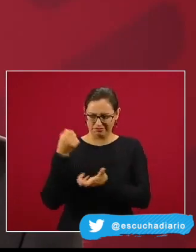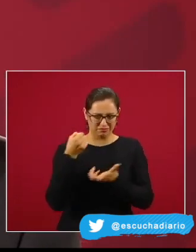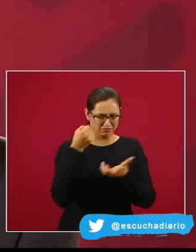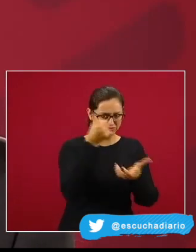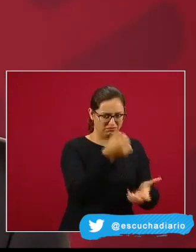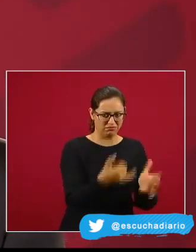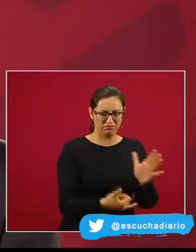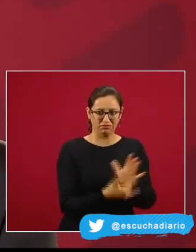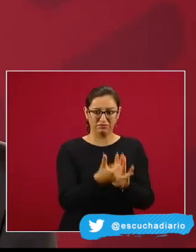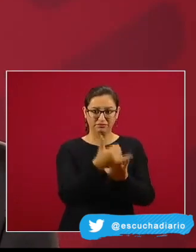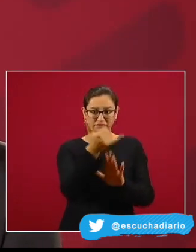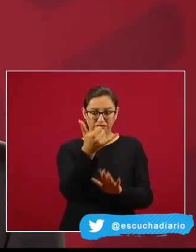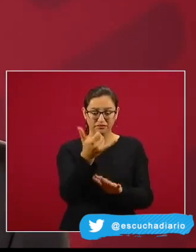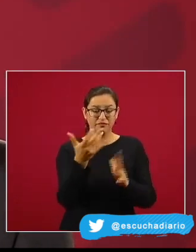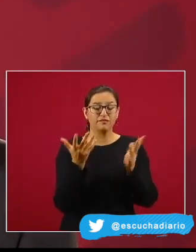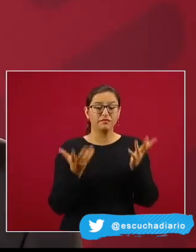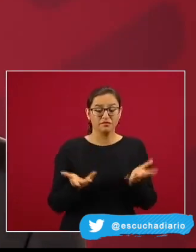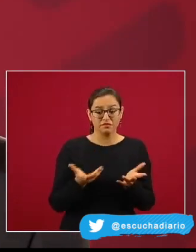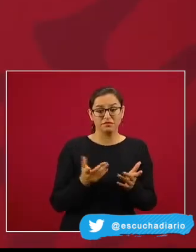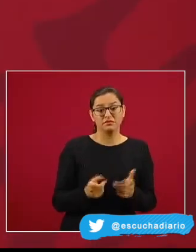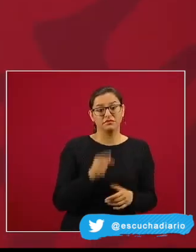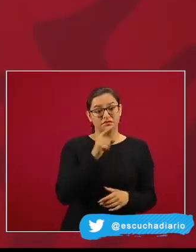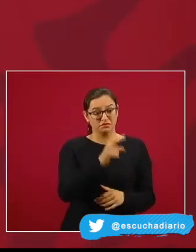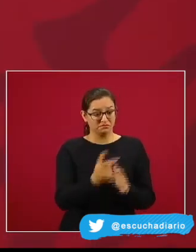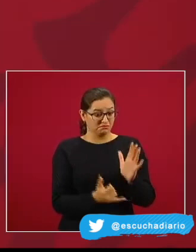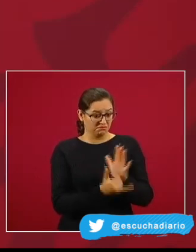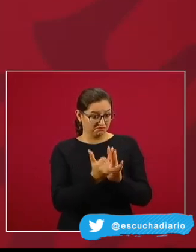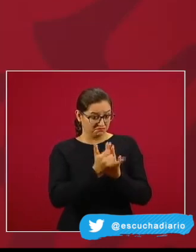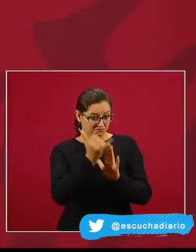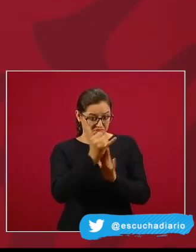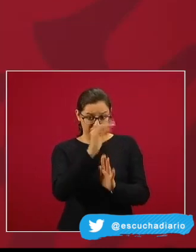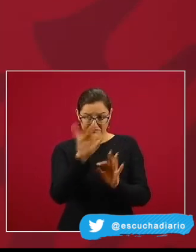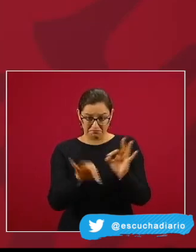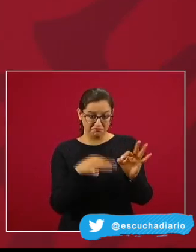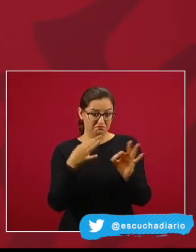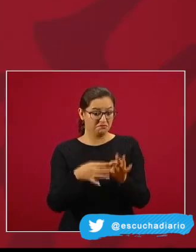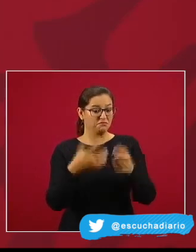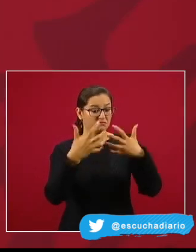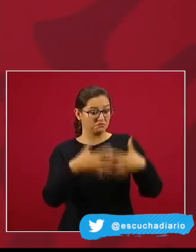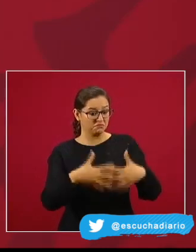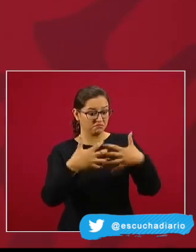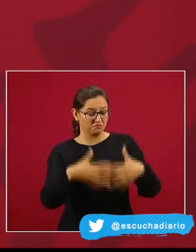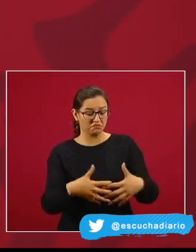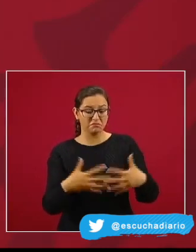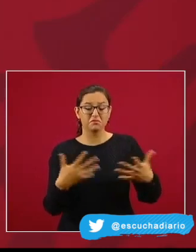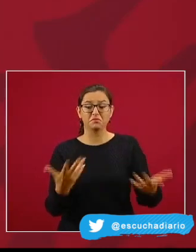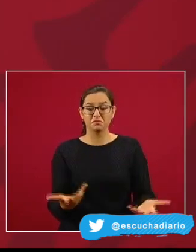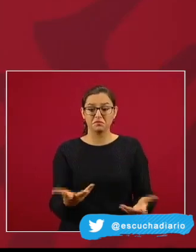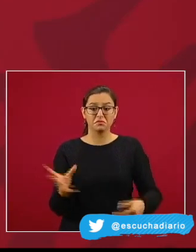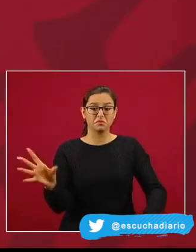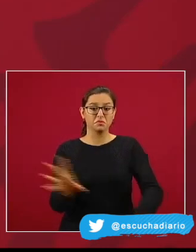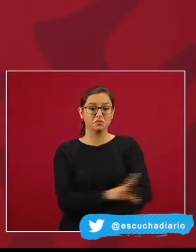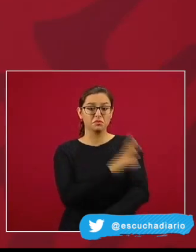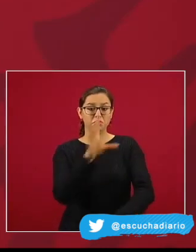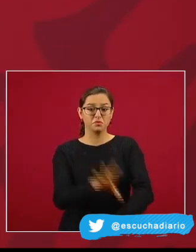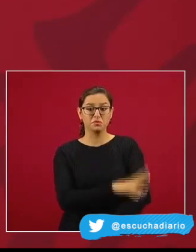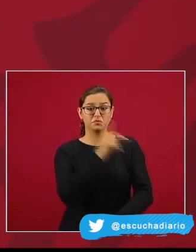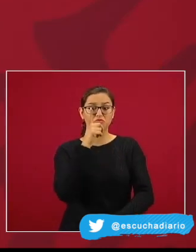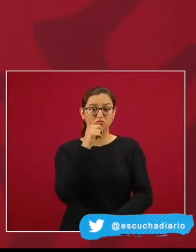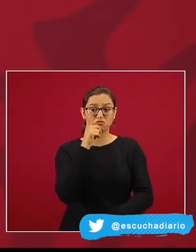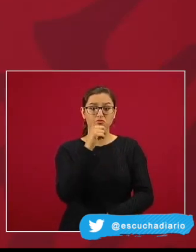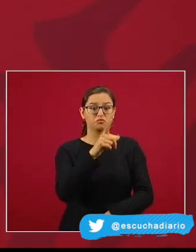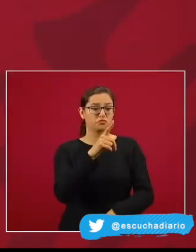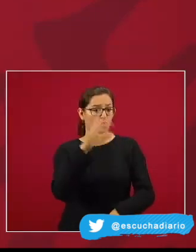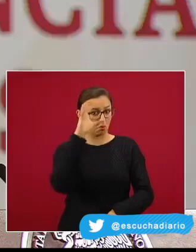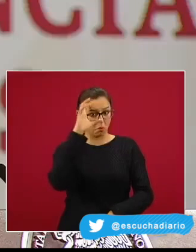responsabilidades. También señala que movilizaron a la gente para utilizarla con fines políticos electorales. Los elementos de la Guardia